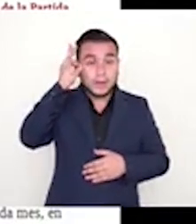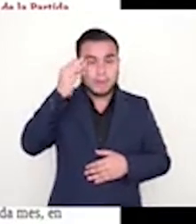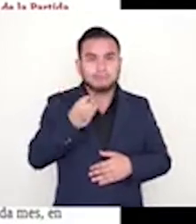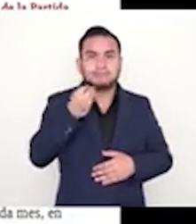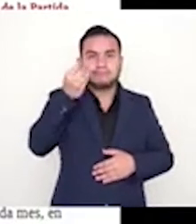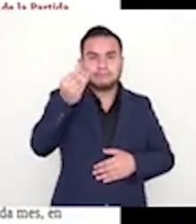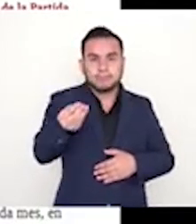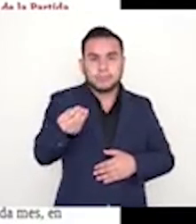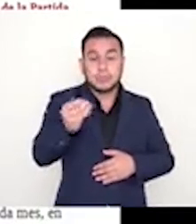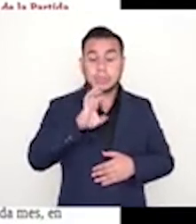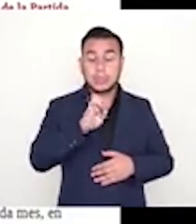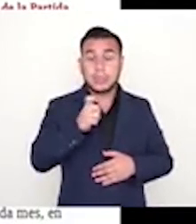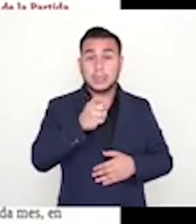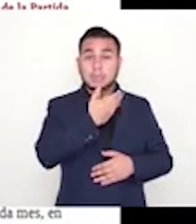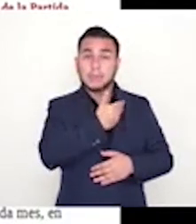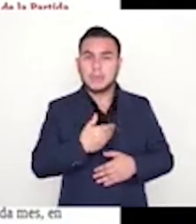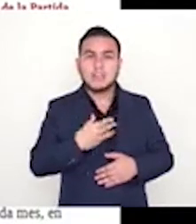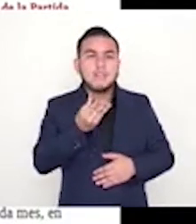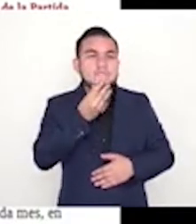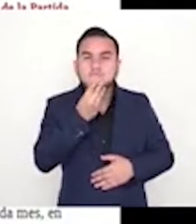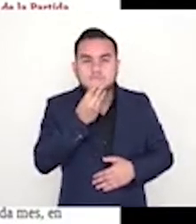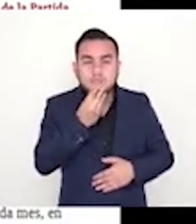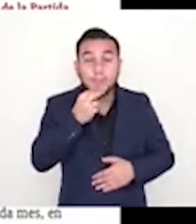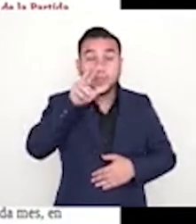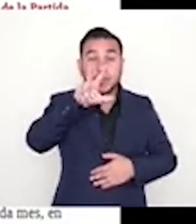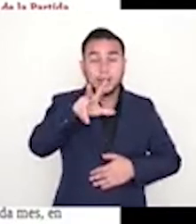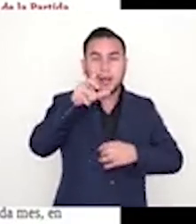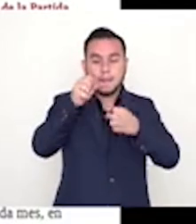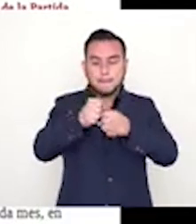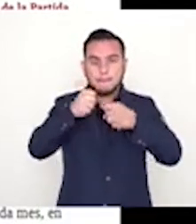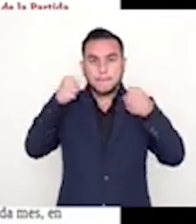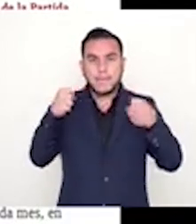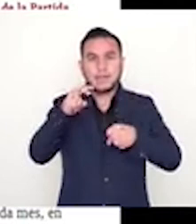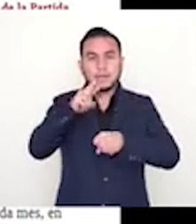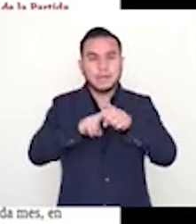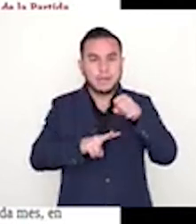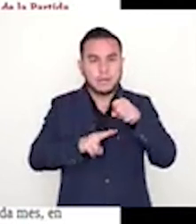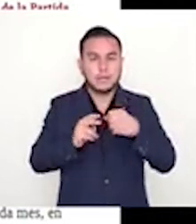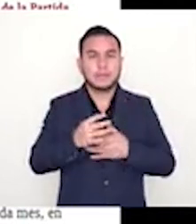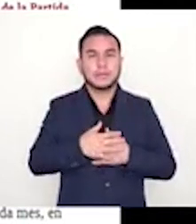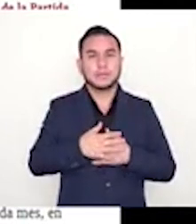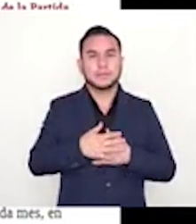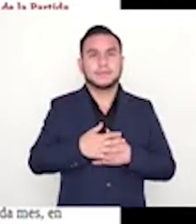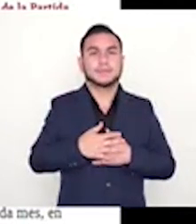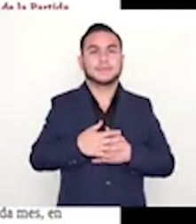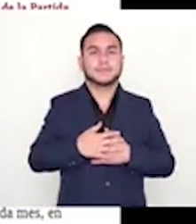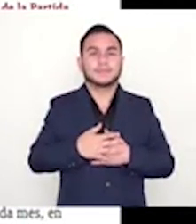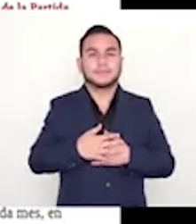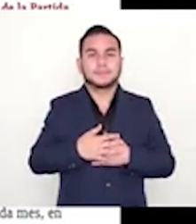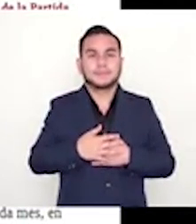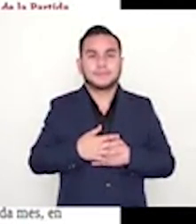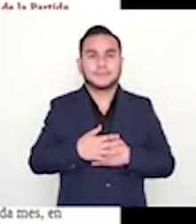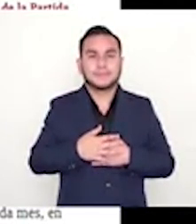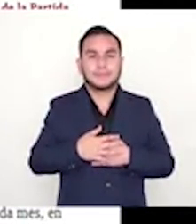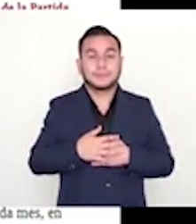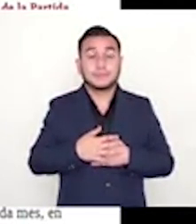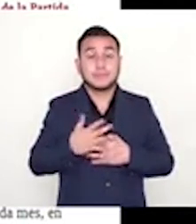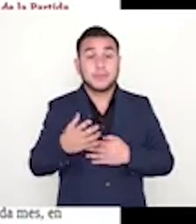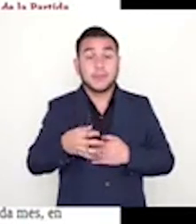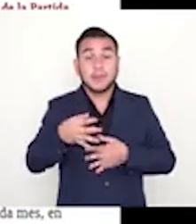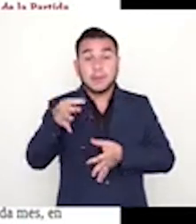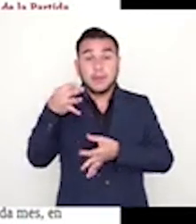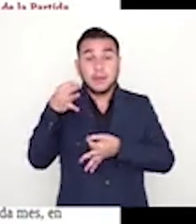a el expresidente Sánchez Serén 3 millones de dólares. Los